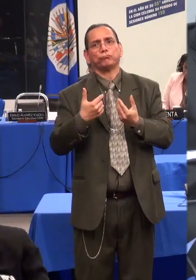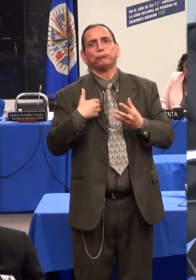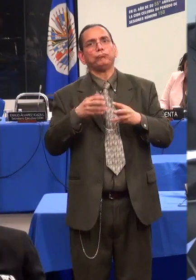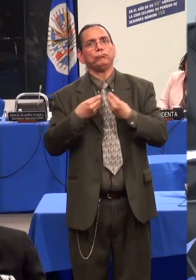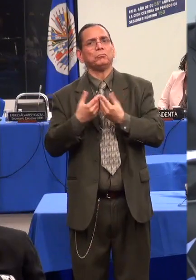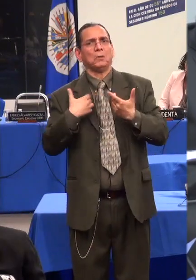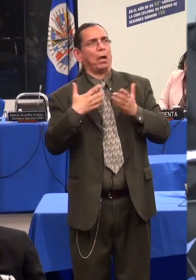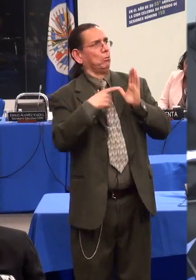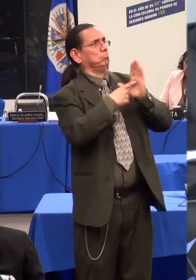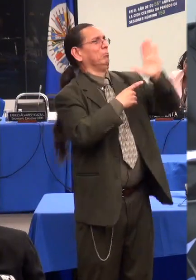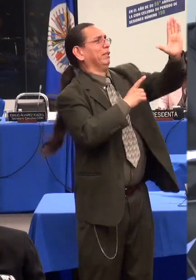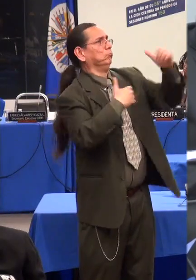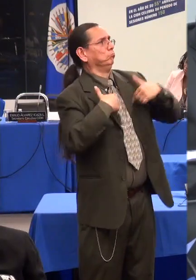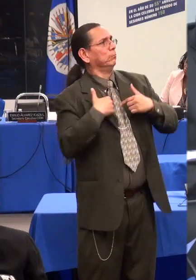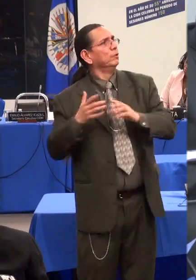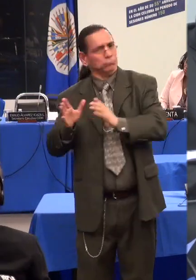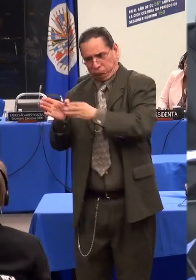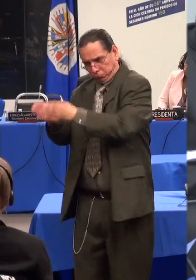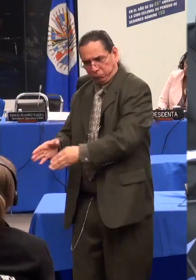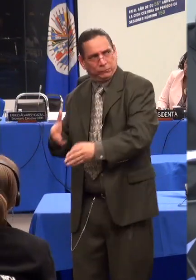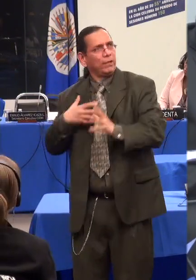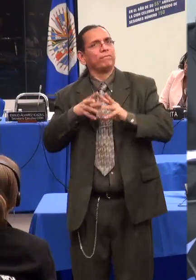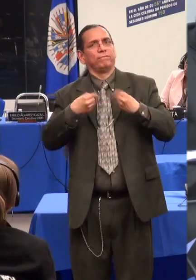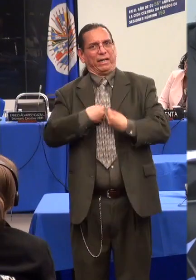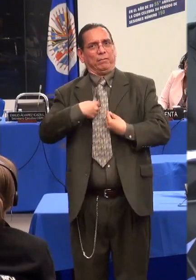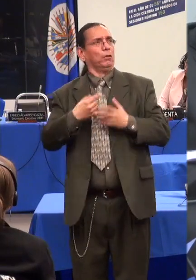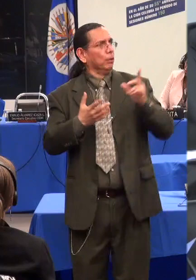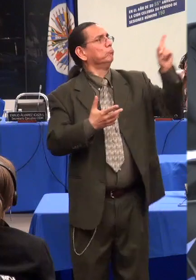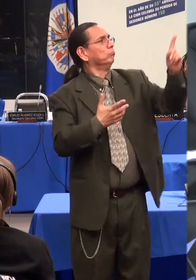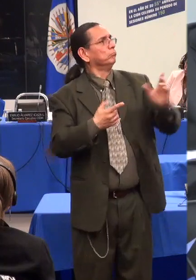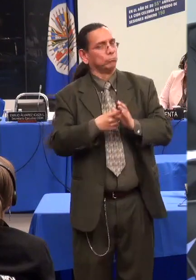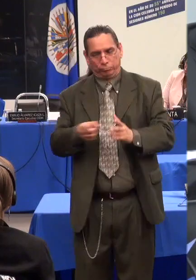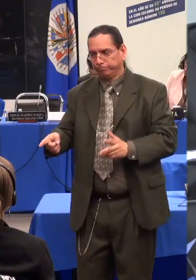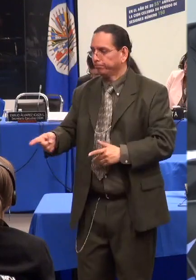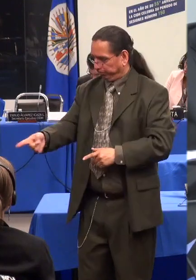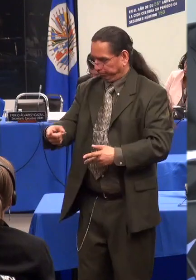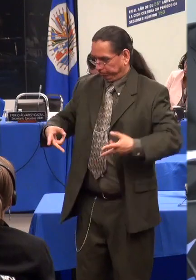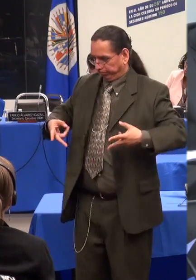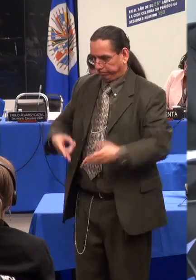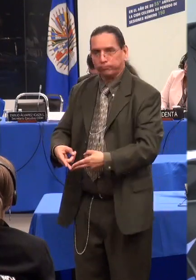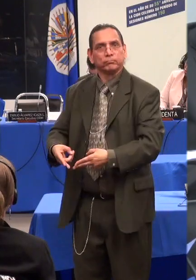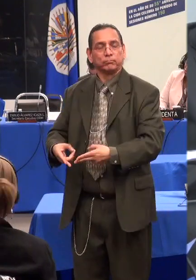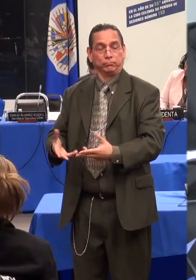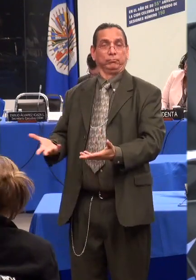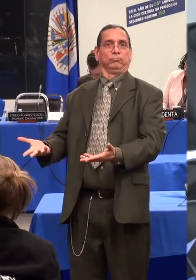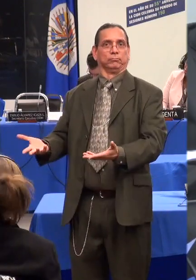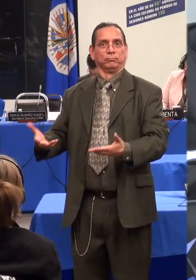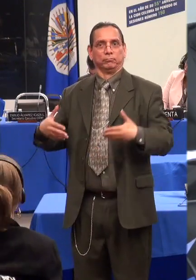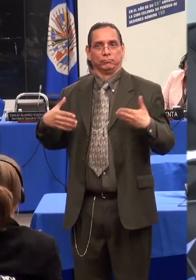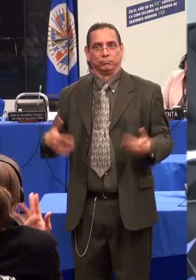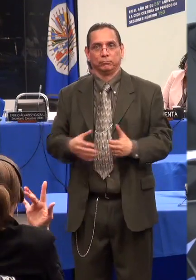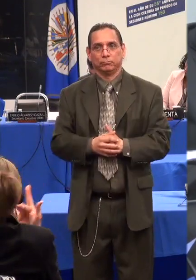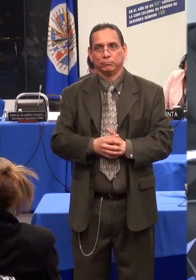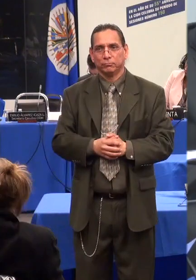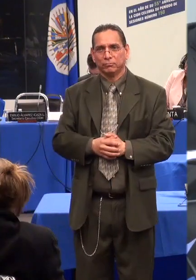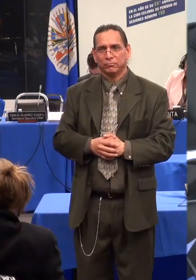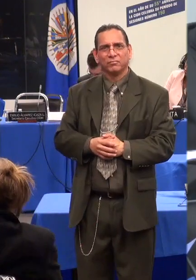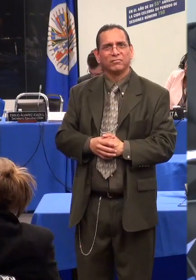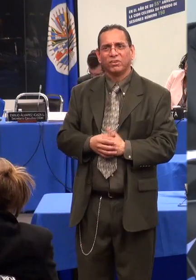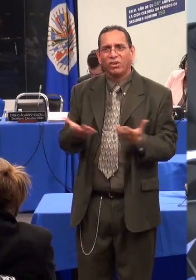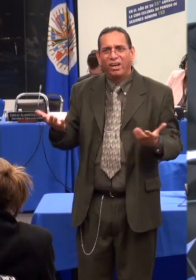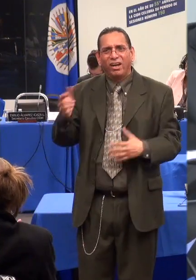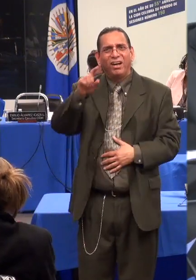la persona, la respuesta con frecuencia es porque nos dijeron que a estas personas las violan. La